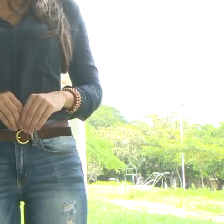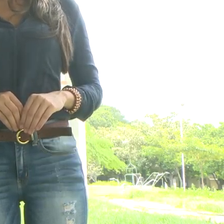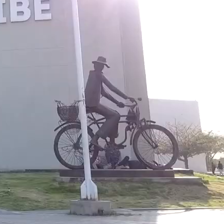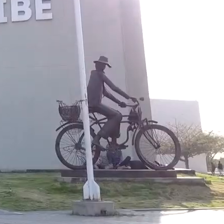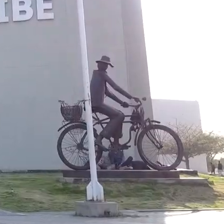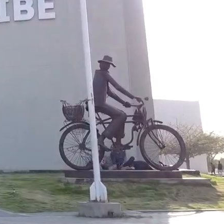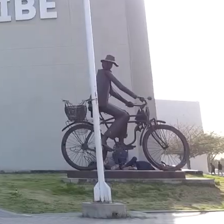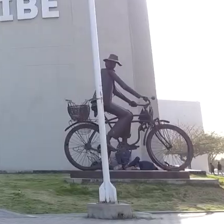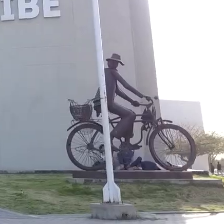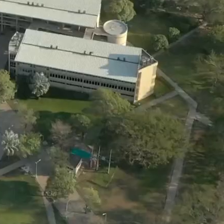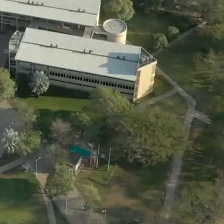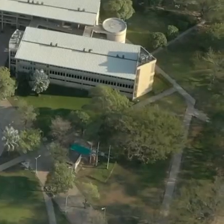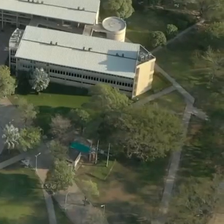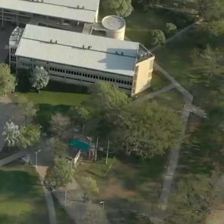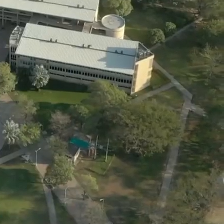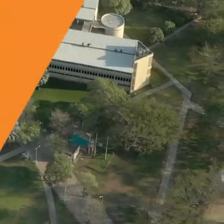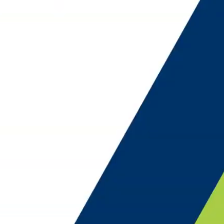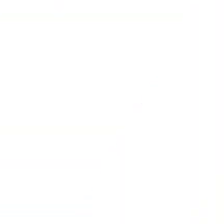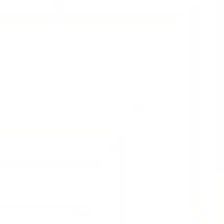Magdalena.